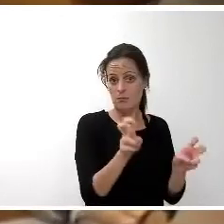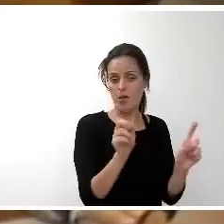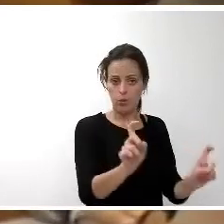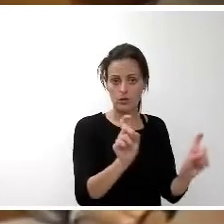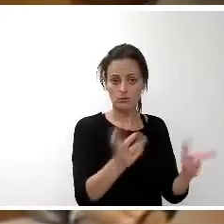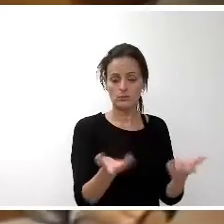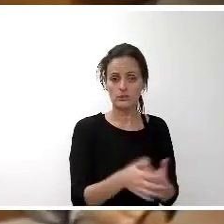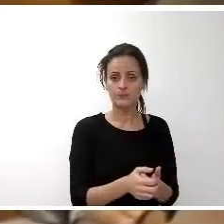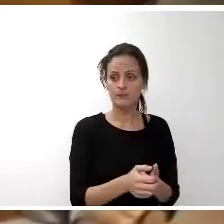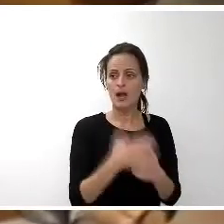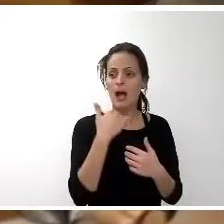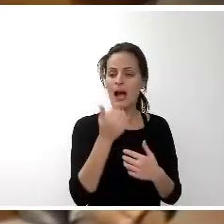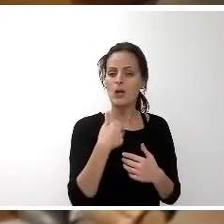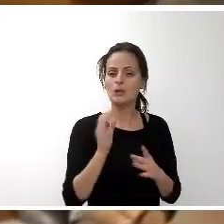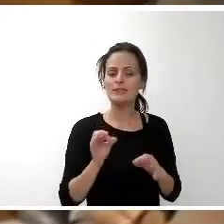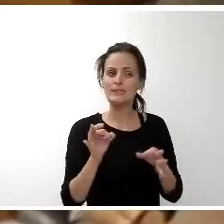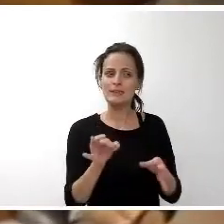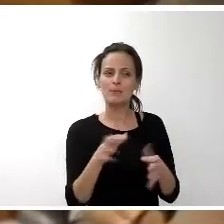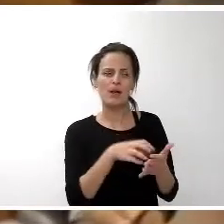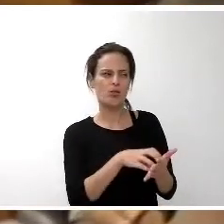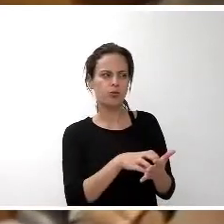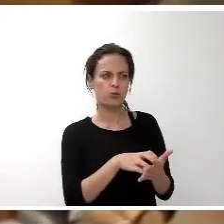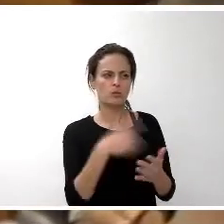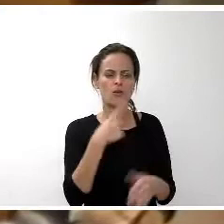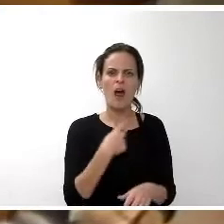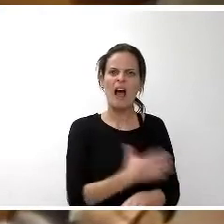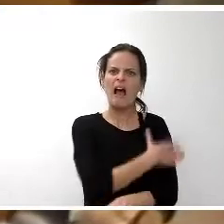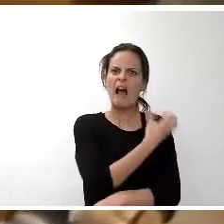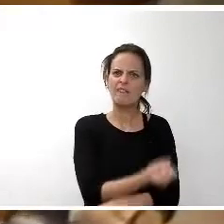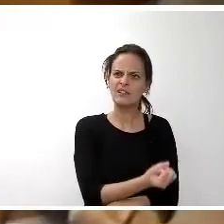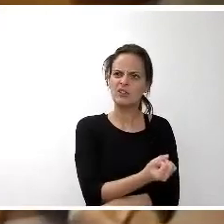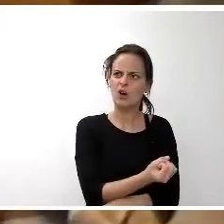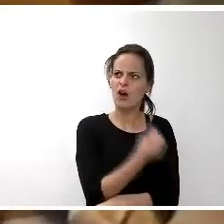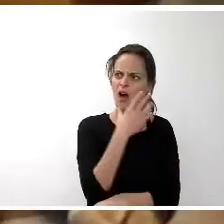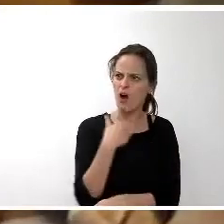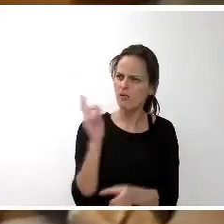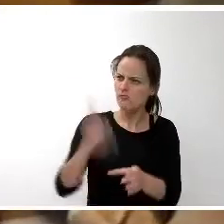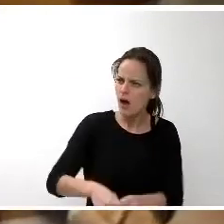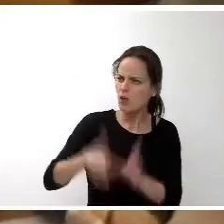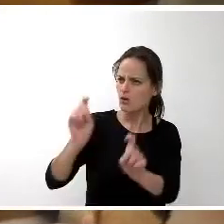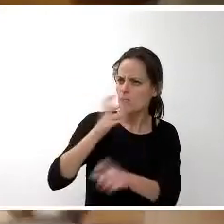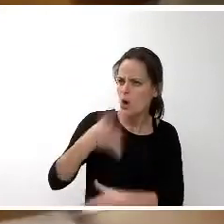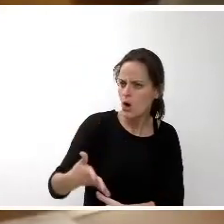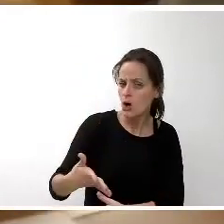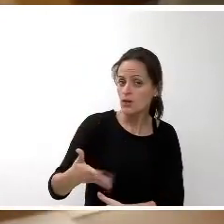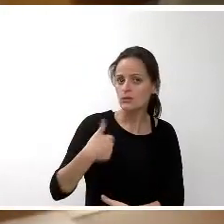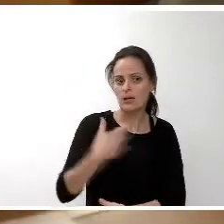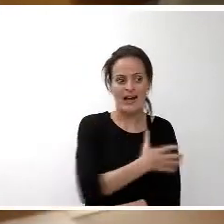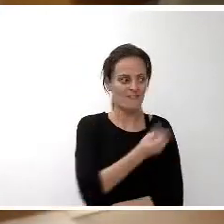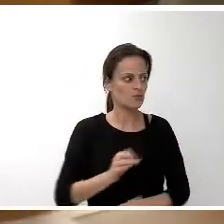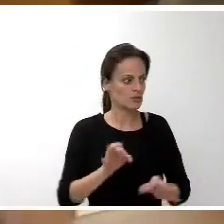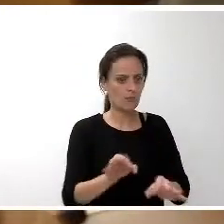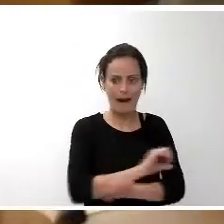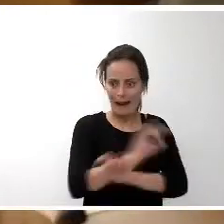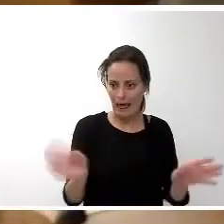Es algo en lo que siempre se ha cuestionado el por qué el cabildo se mete en educación. Y es algo en lo que el cabildo siempre tiene claro que nos tenemos que meter en